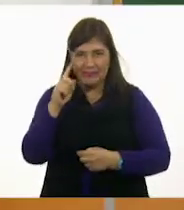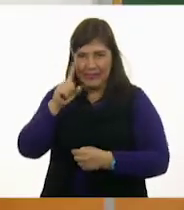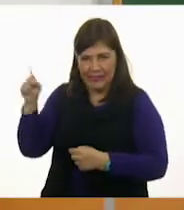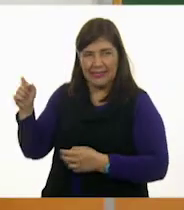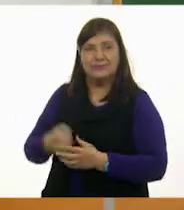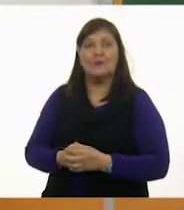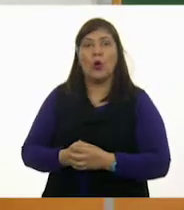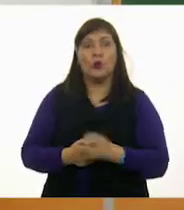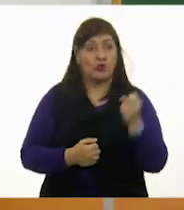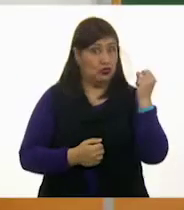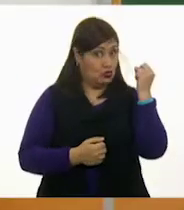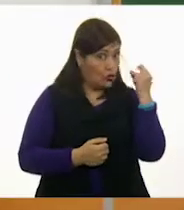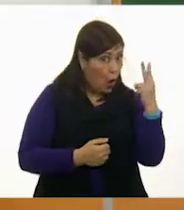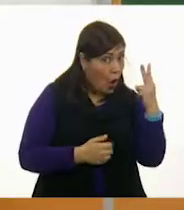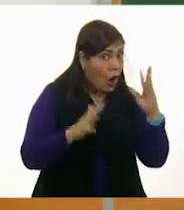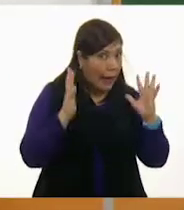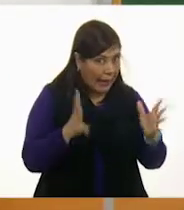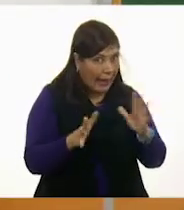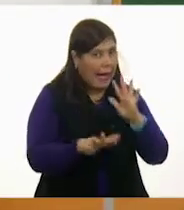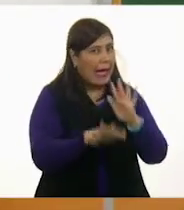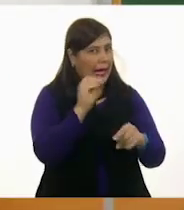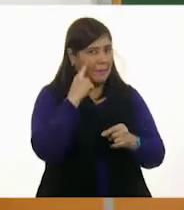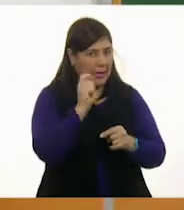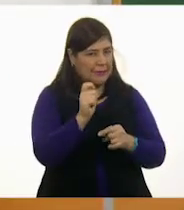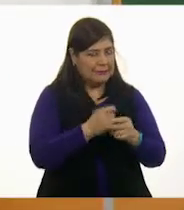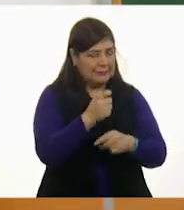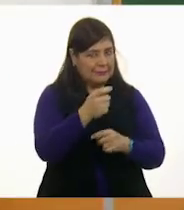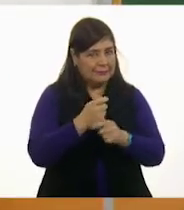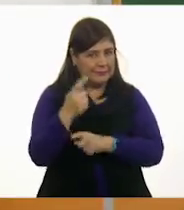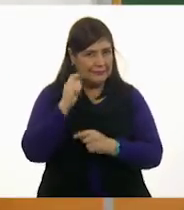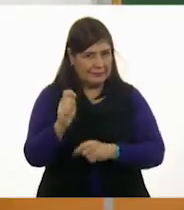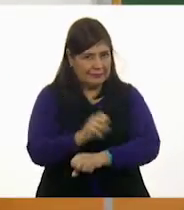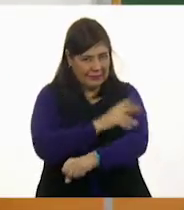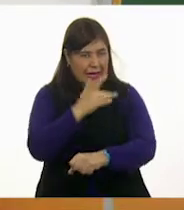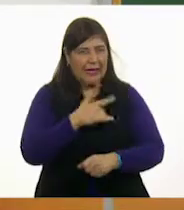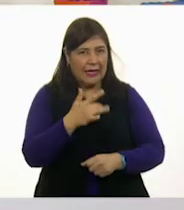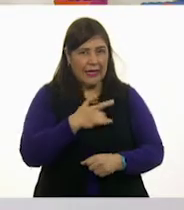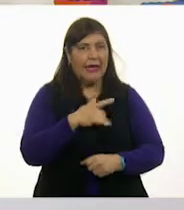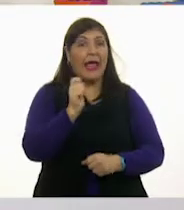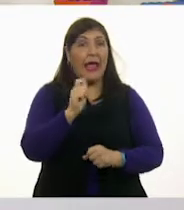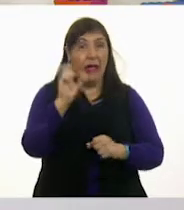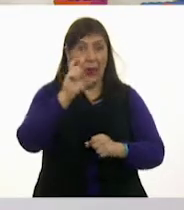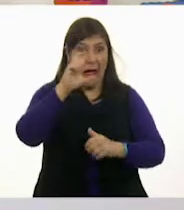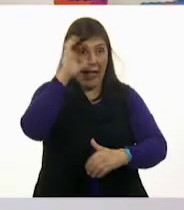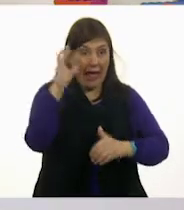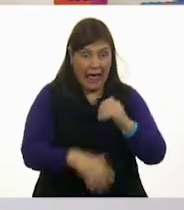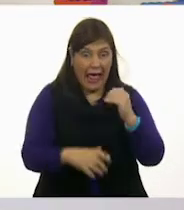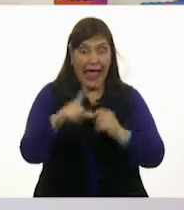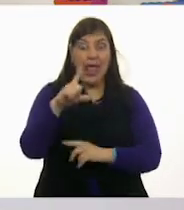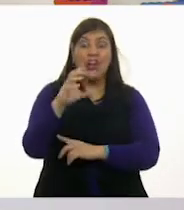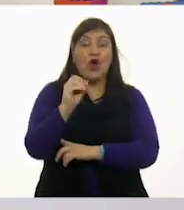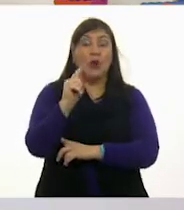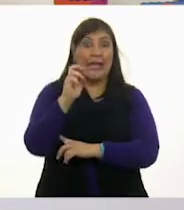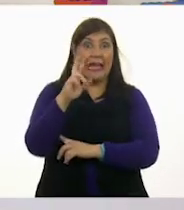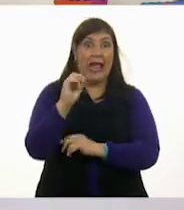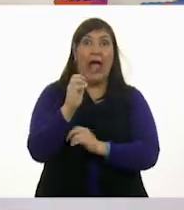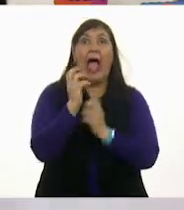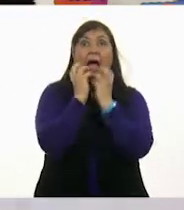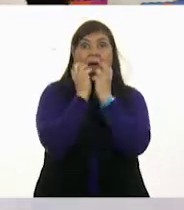Perfecto. Llevan dos de la lotería emocional. Cuando terminen, recuerden que tienen que gritar, igual que todas las loterías. ¡Lotería!